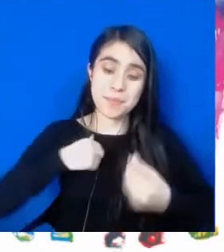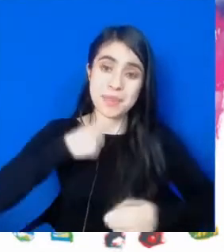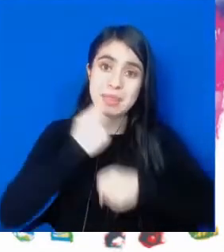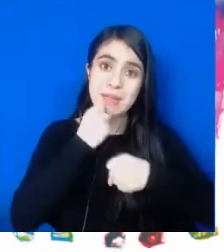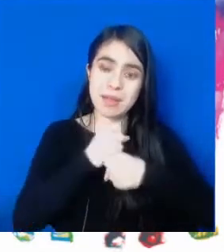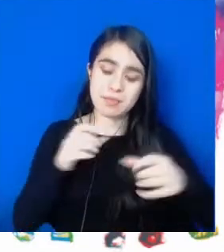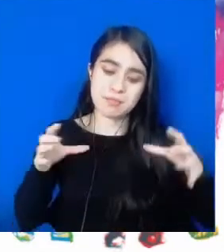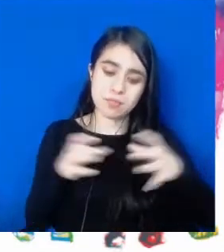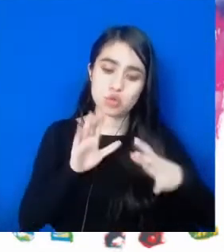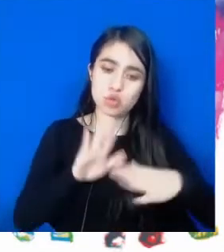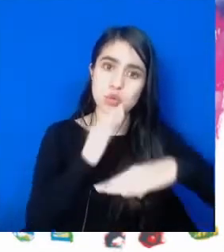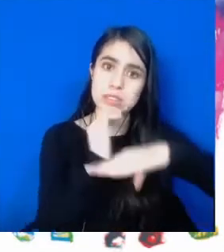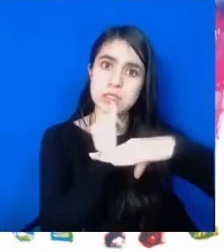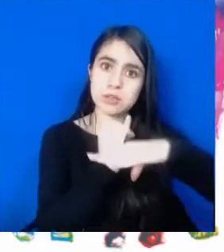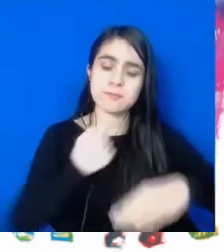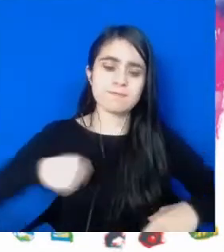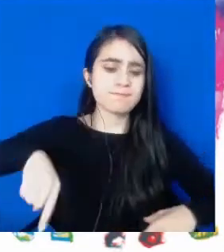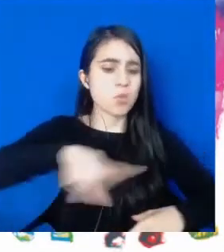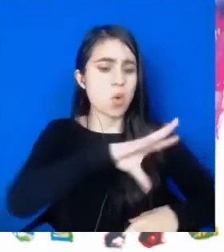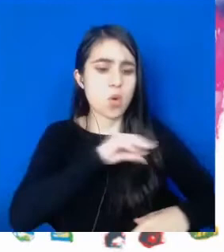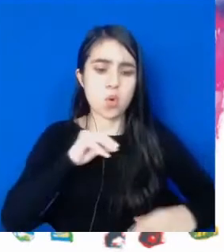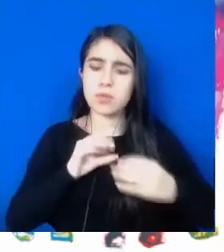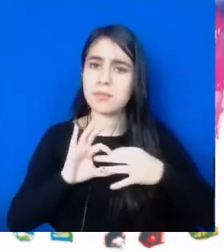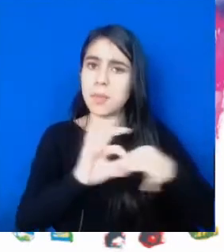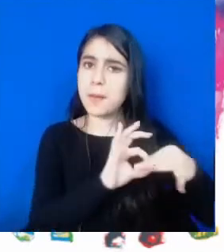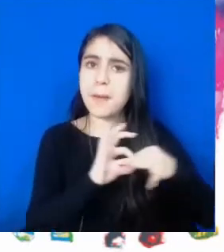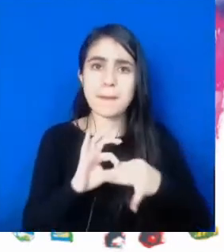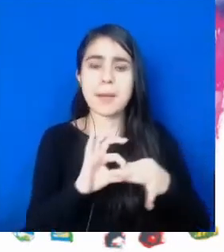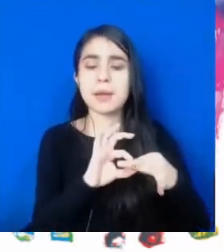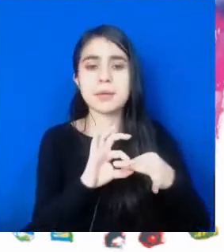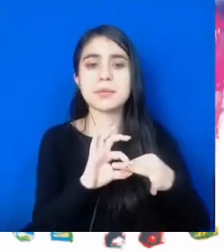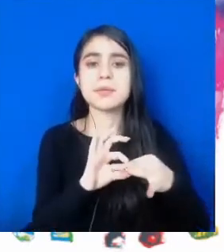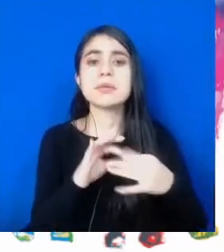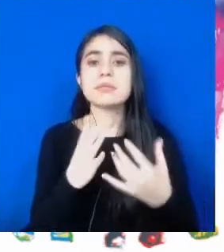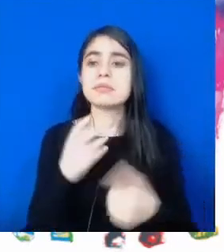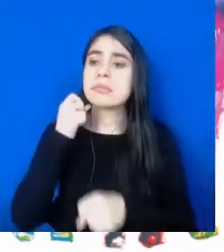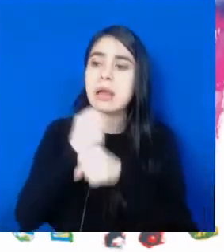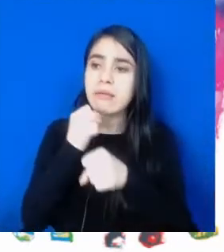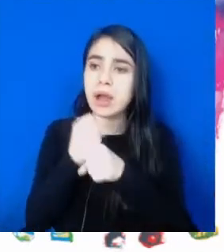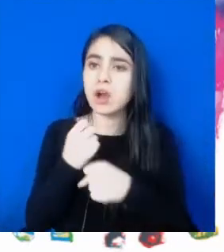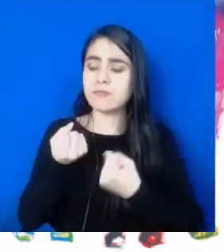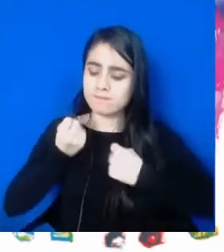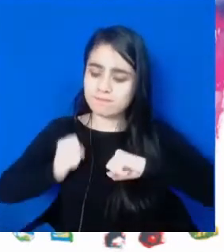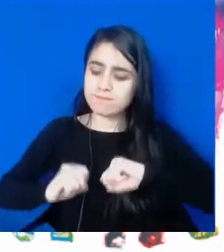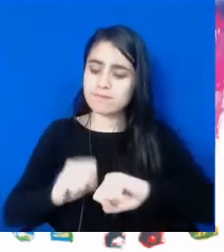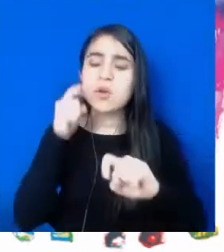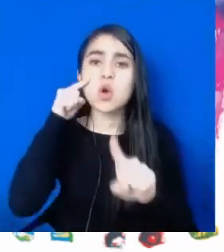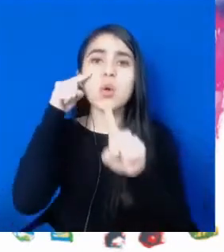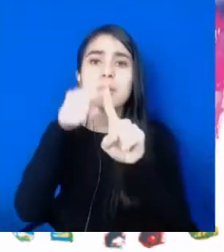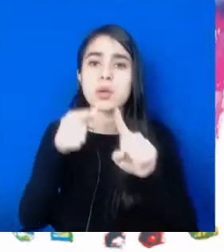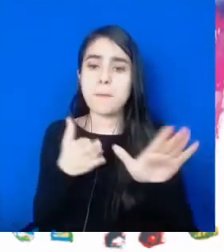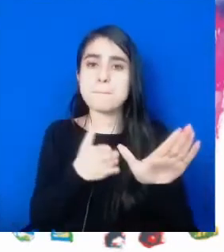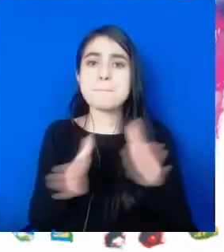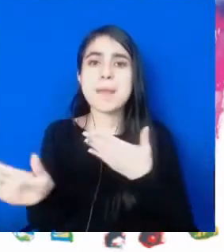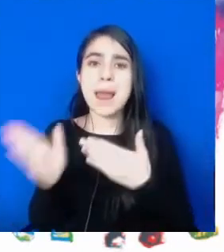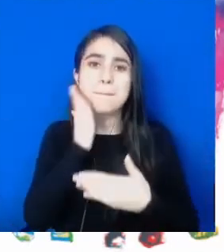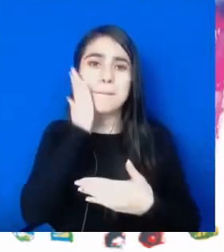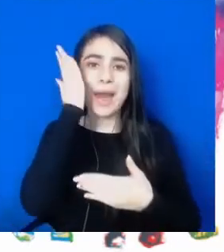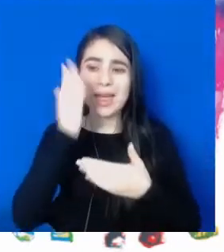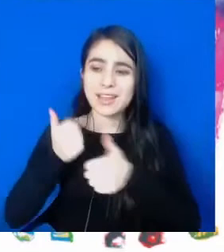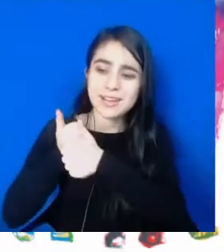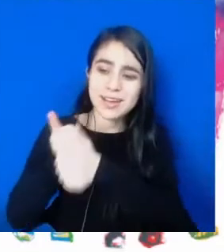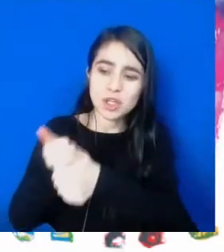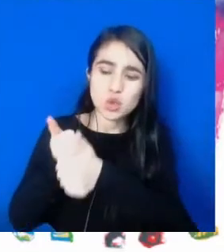compañeros, todo el equipo institucional, incluyó, trabajó y se esforzó para tener un plan